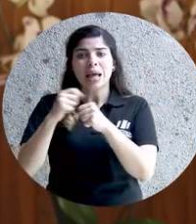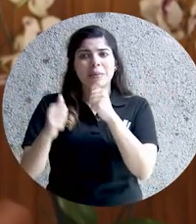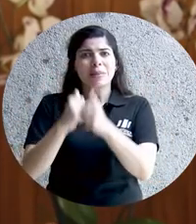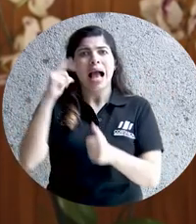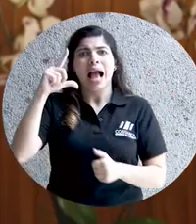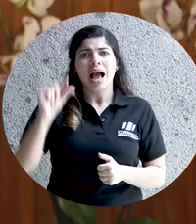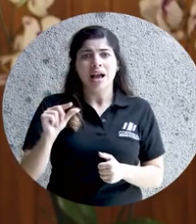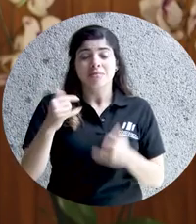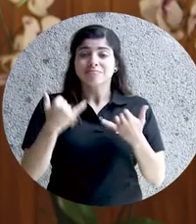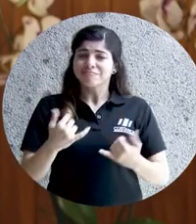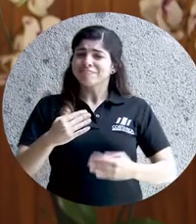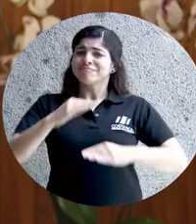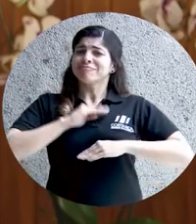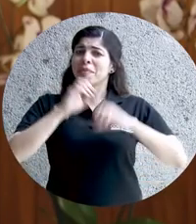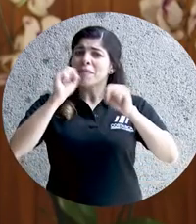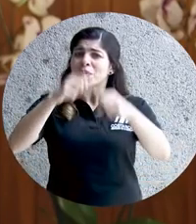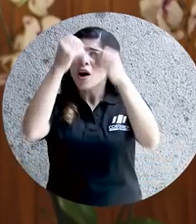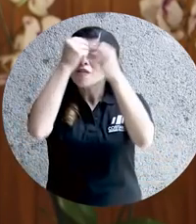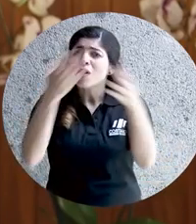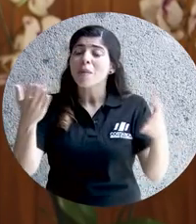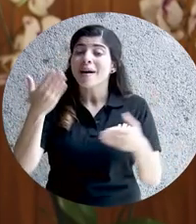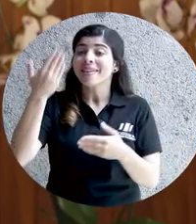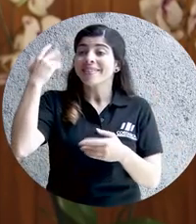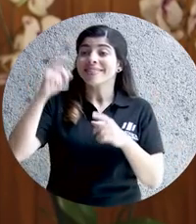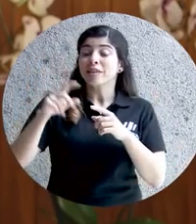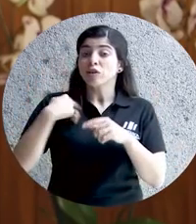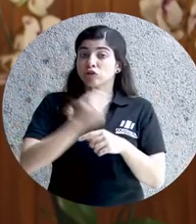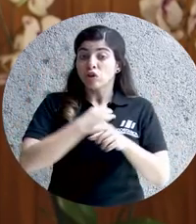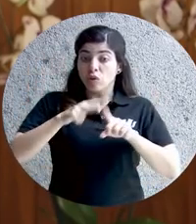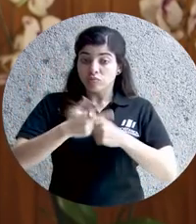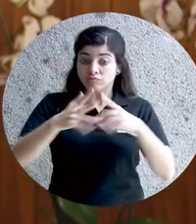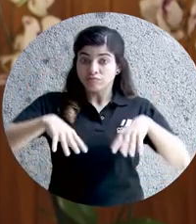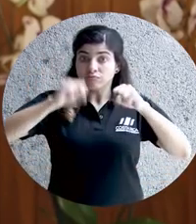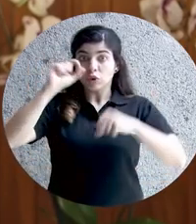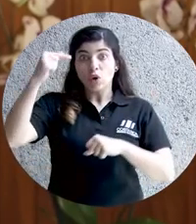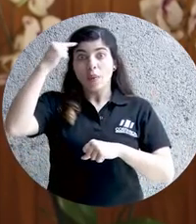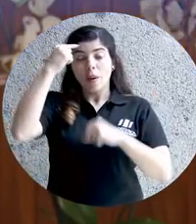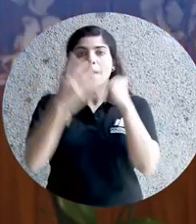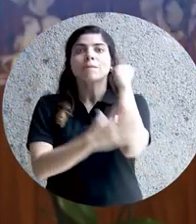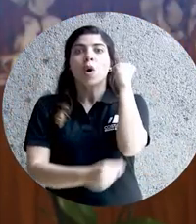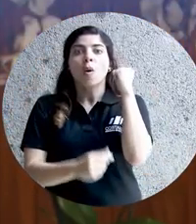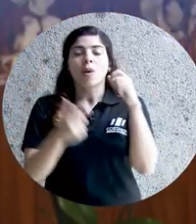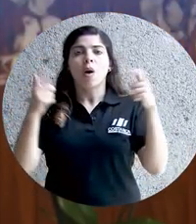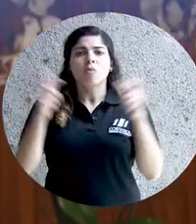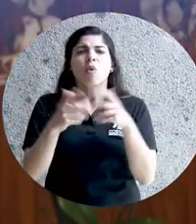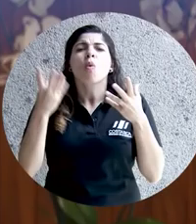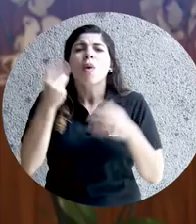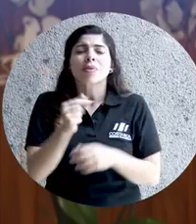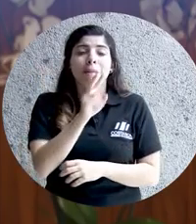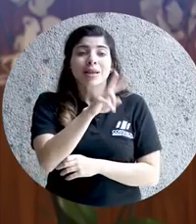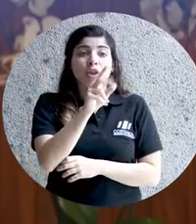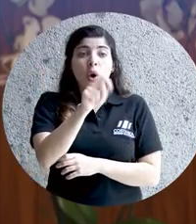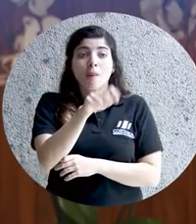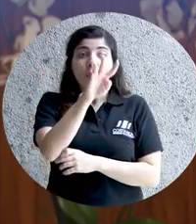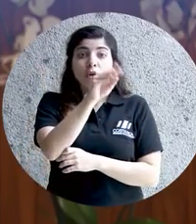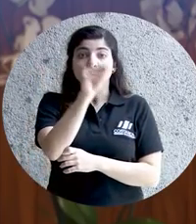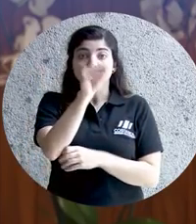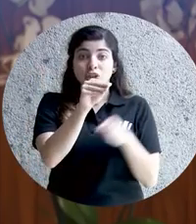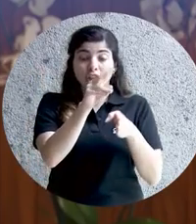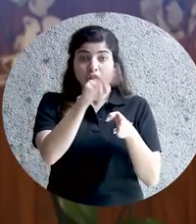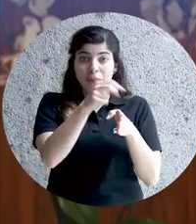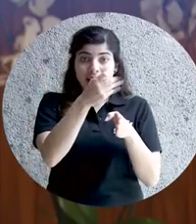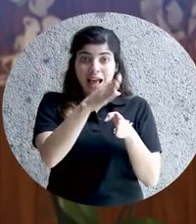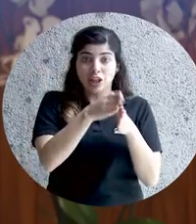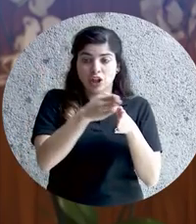Hoy podemos afirmar con satisfacción que desde que asumimos el gobierno, la pobreza bajó de un 22,4% en el